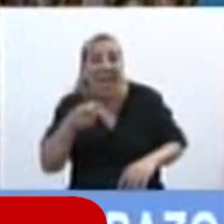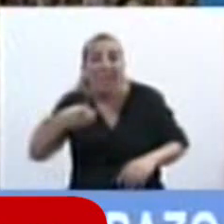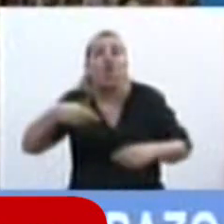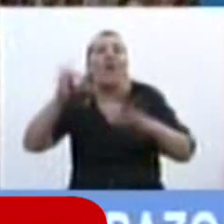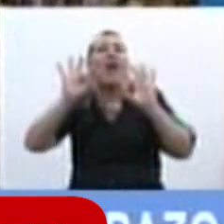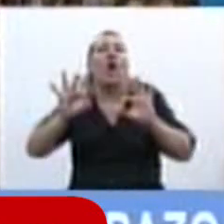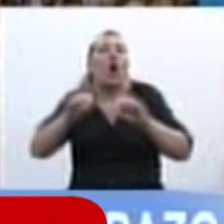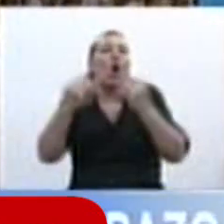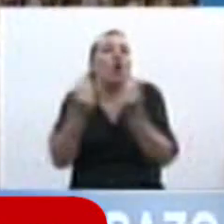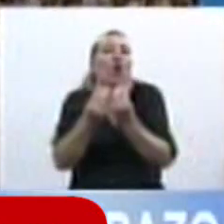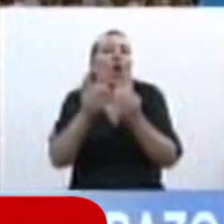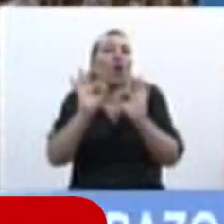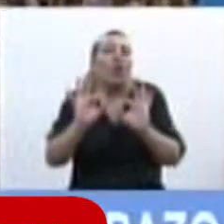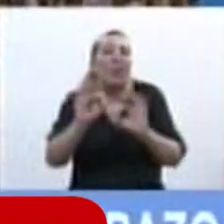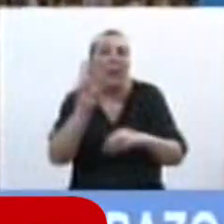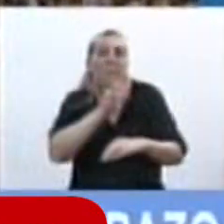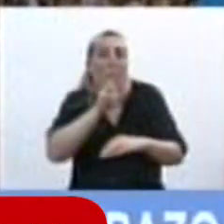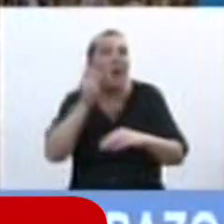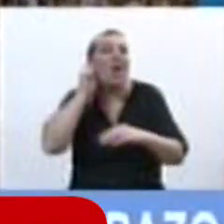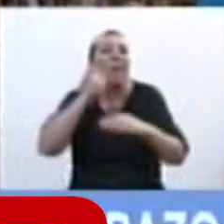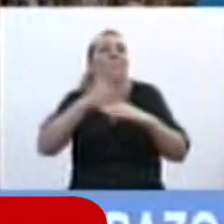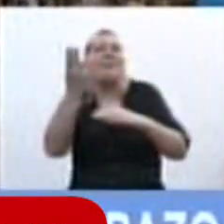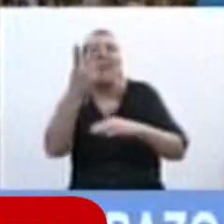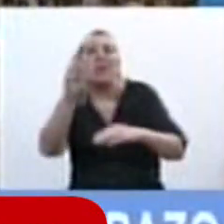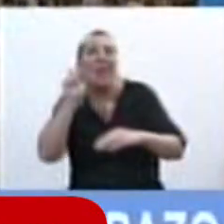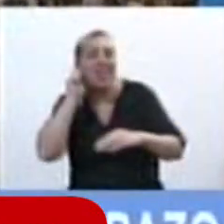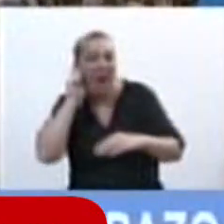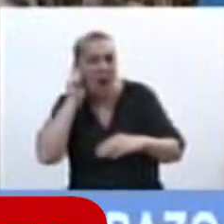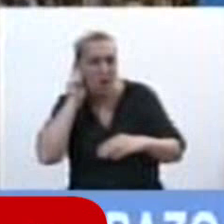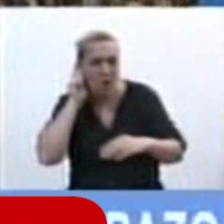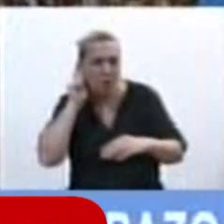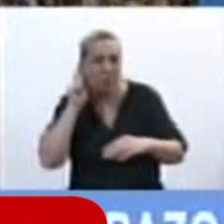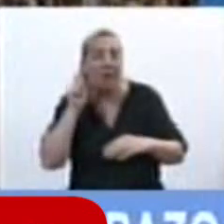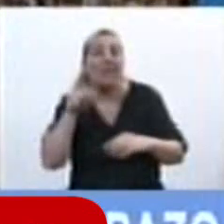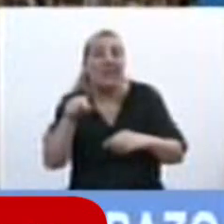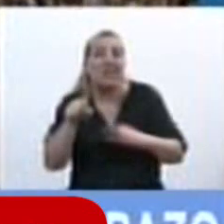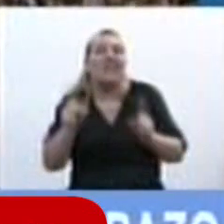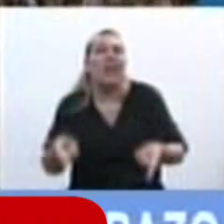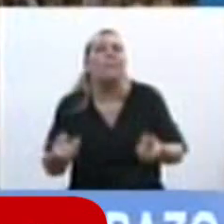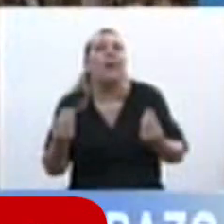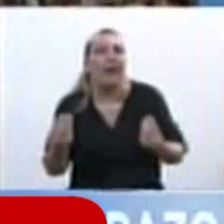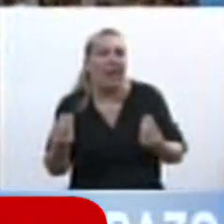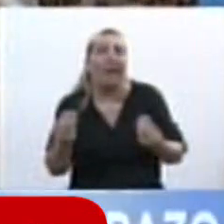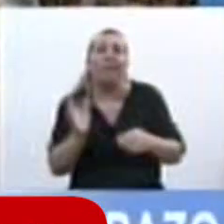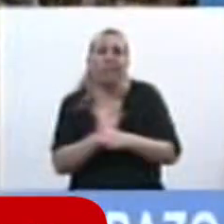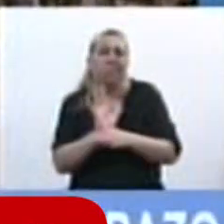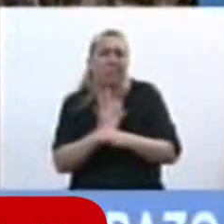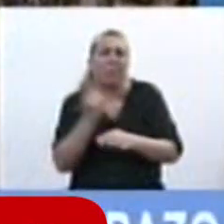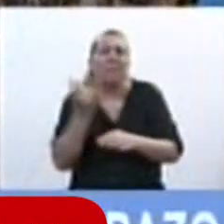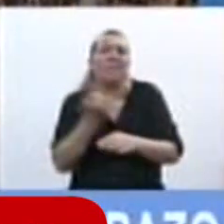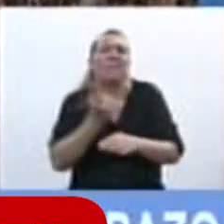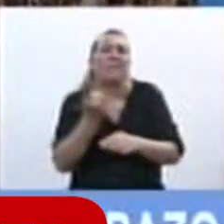mujeres son mayores a 20 años de edad con lo cual también rompe el mito de